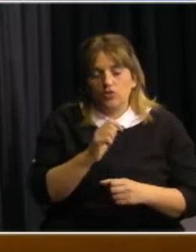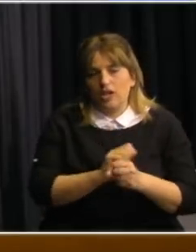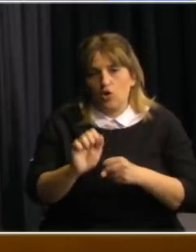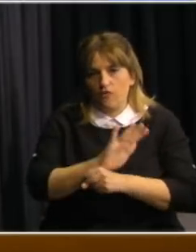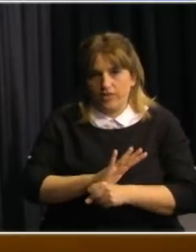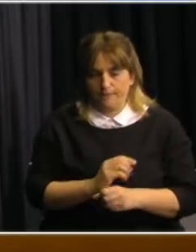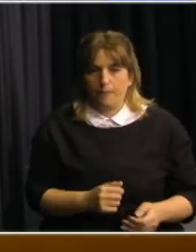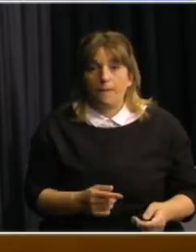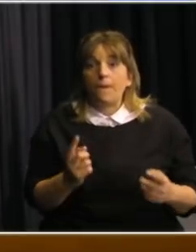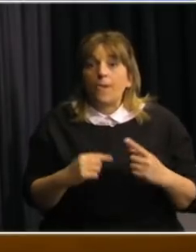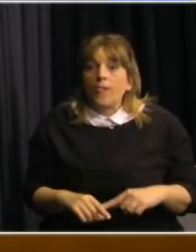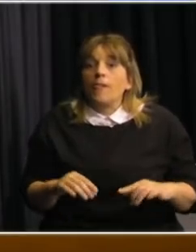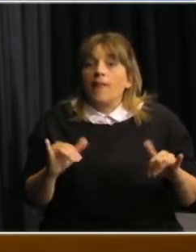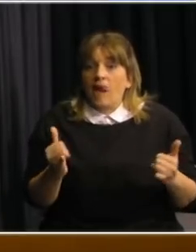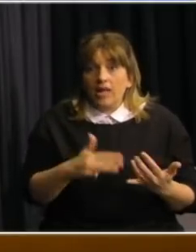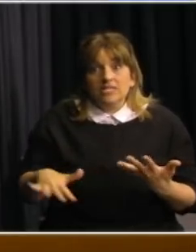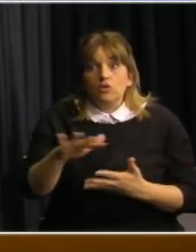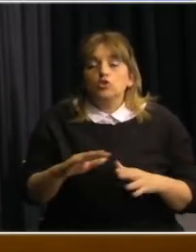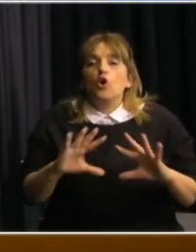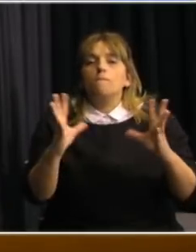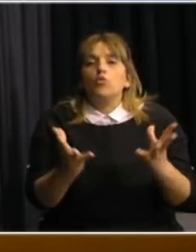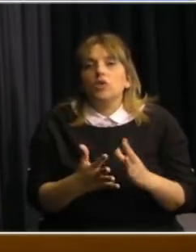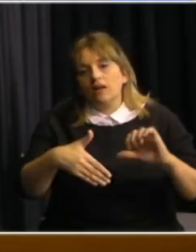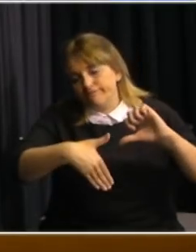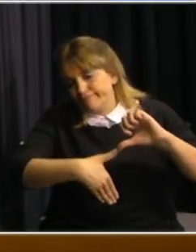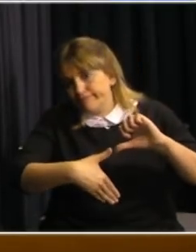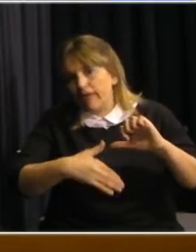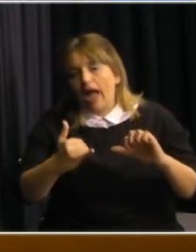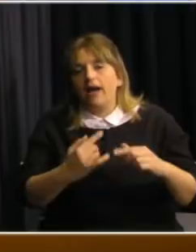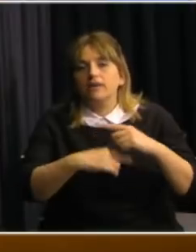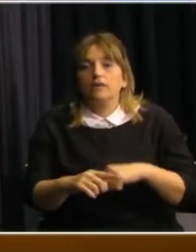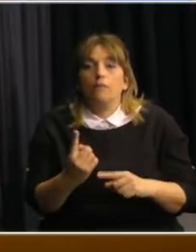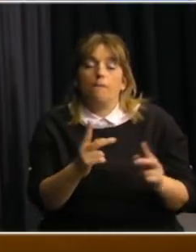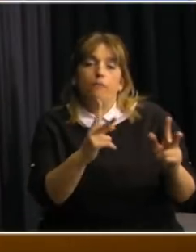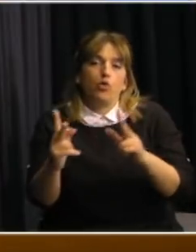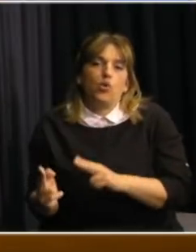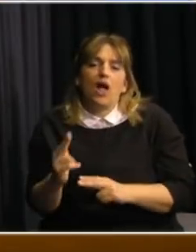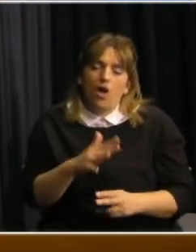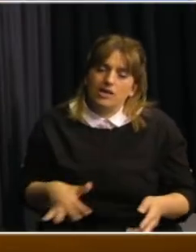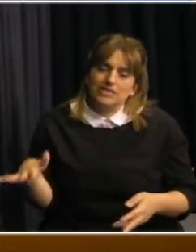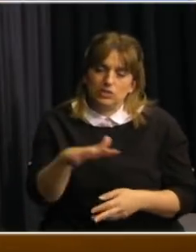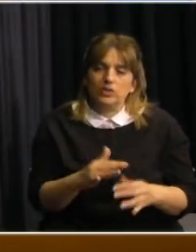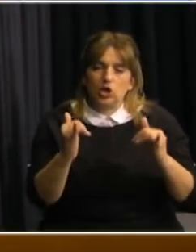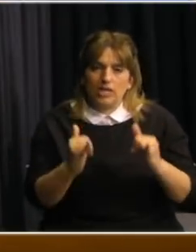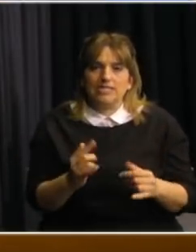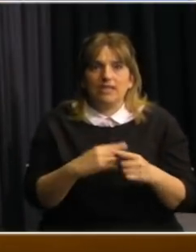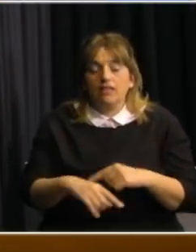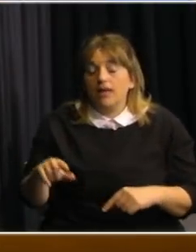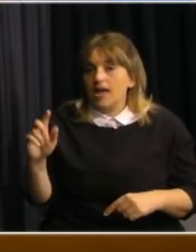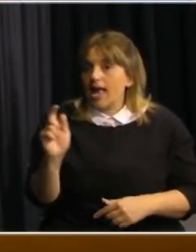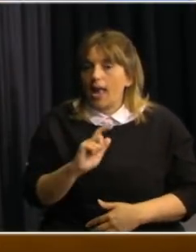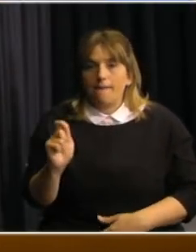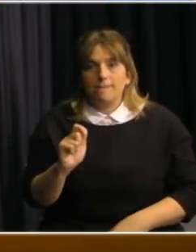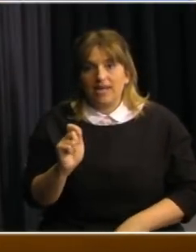Tenemos que pensar en qué contexto mundial y regional nos encontramos. Por un lado, tenemos casos de emergencia